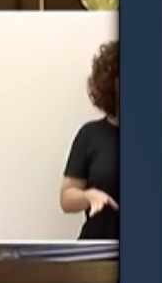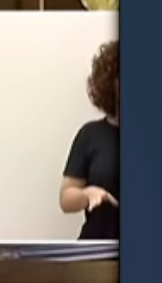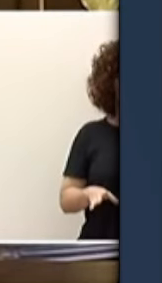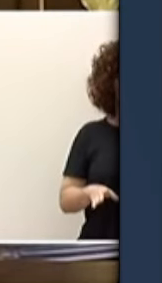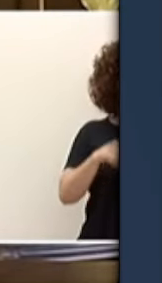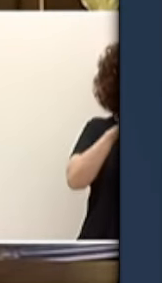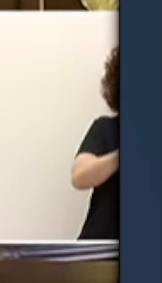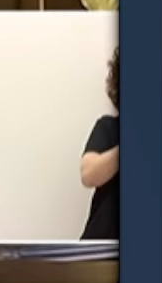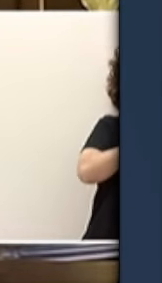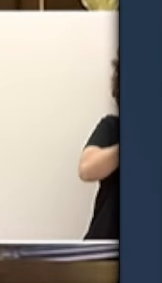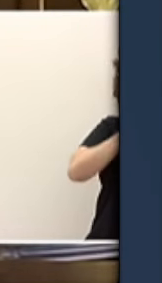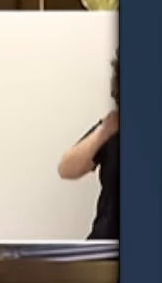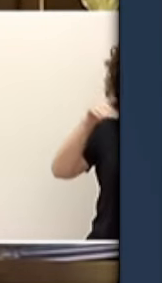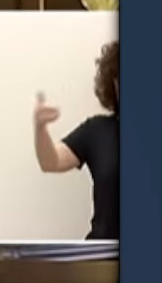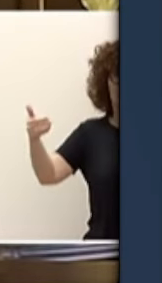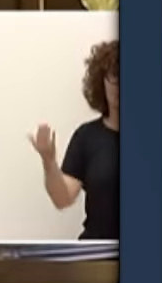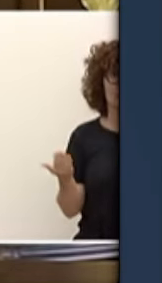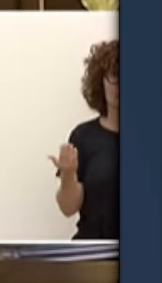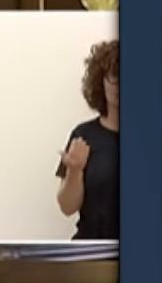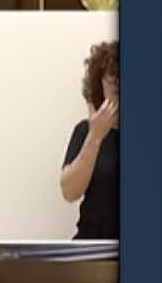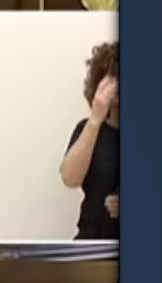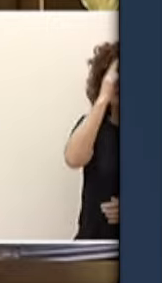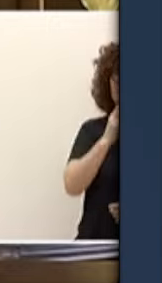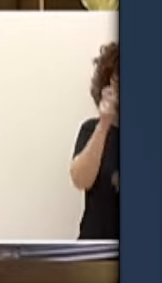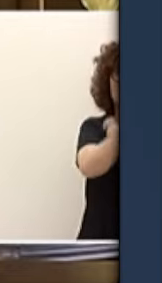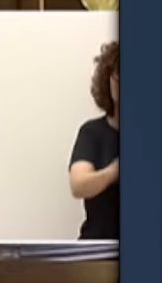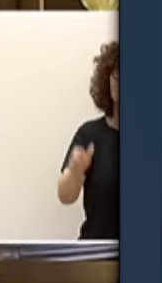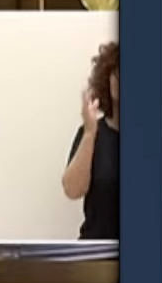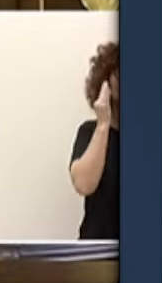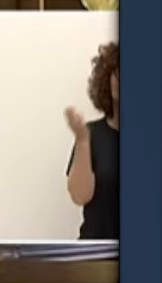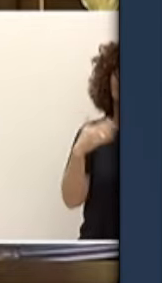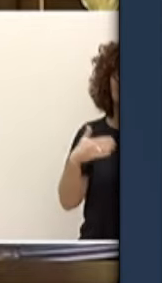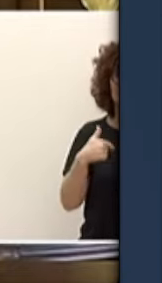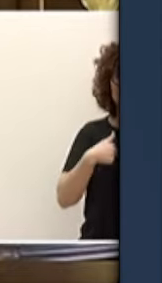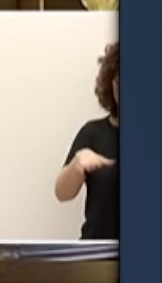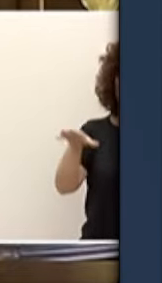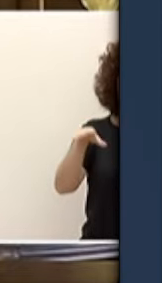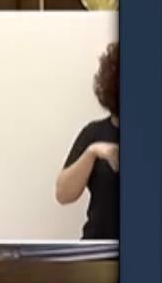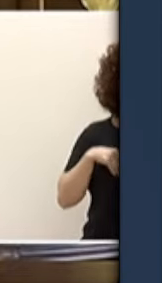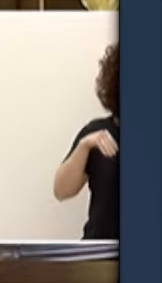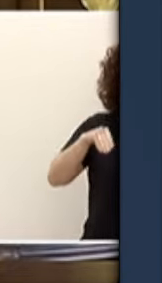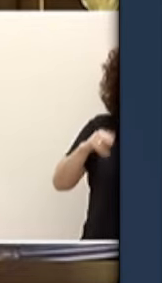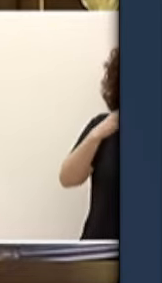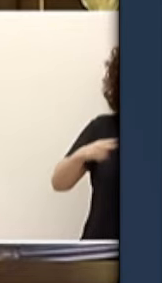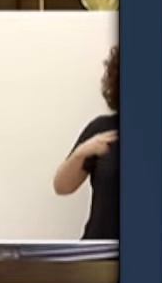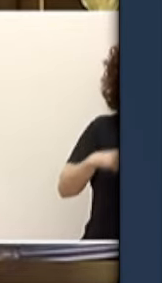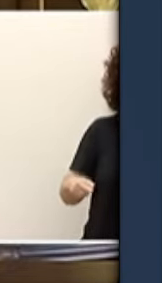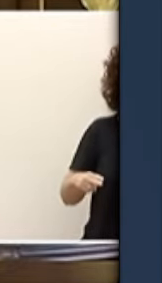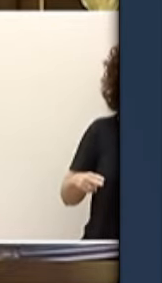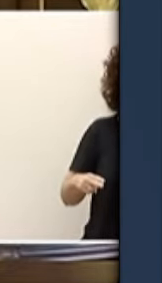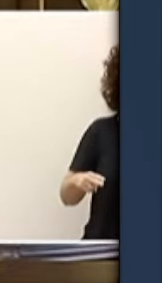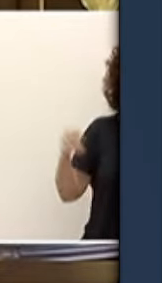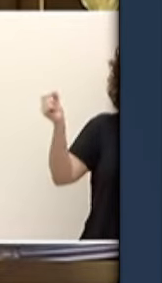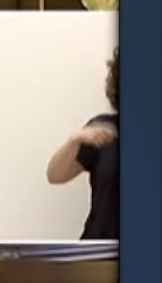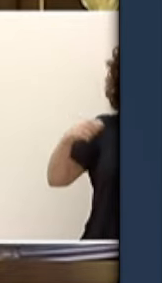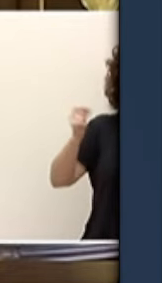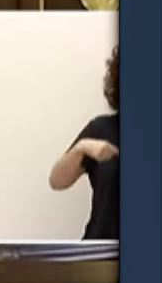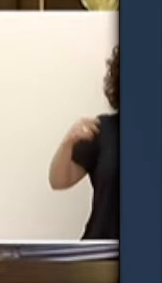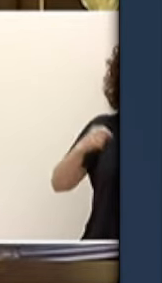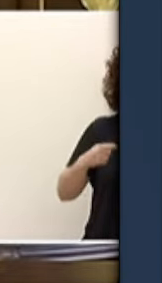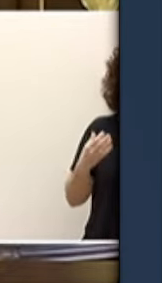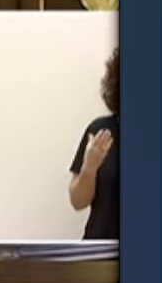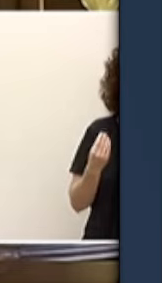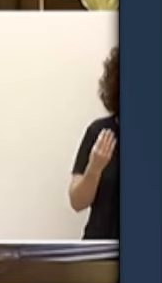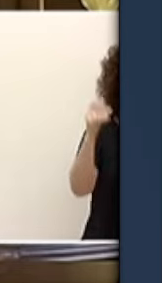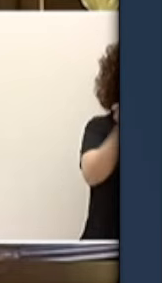realidad de que sus políticas de inmigración masiva y de suelta de violadores han hecho que proliferen las violaciones en España desde que usted llegó al poder? Bulo